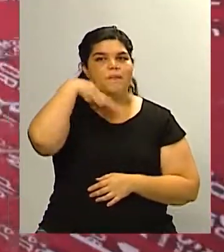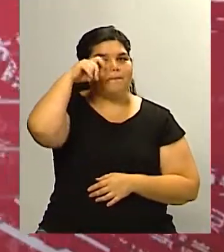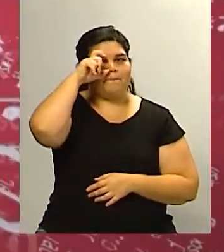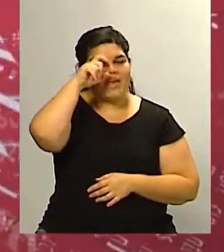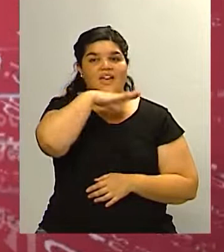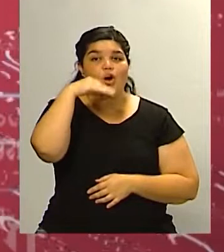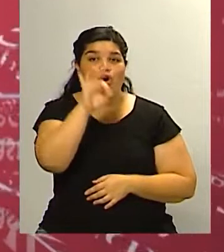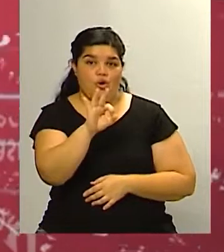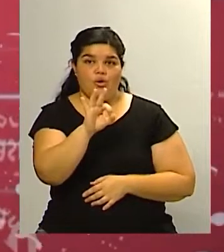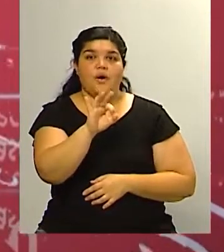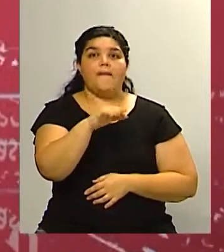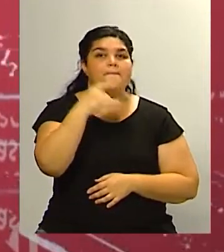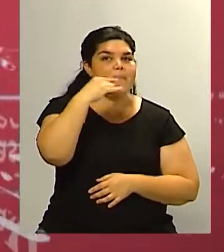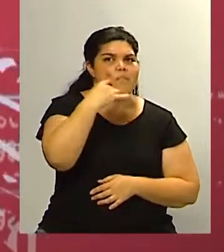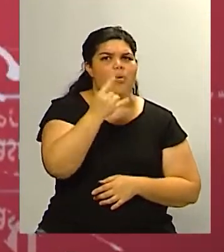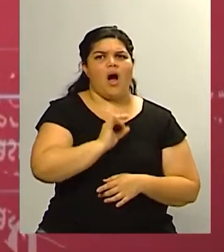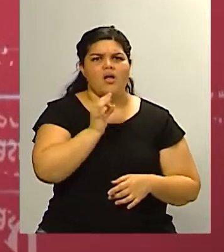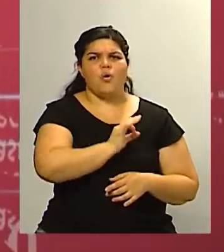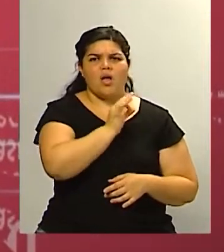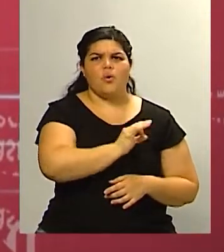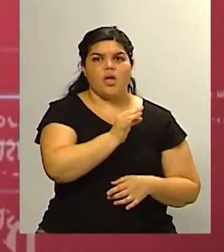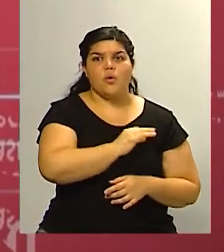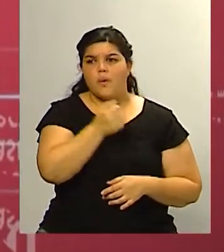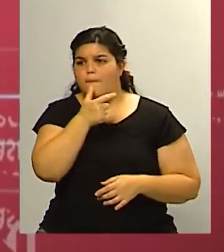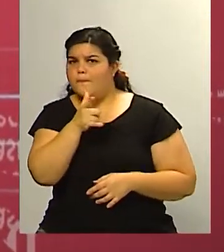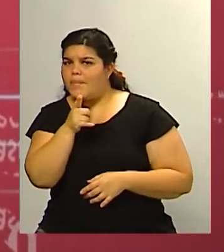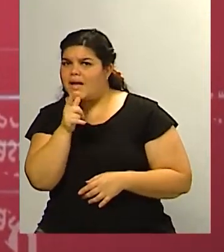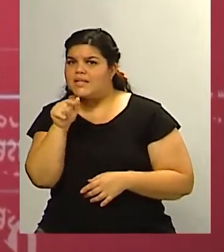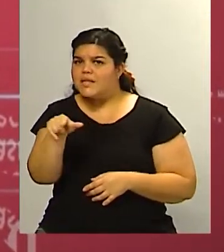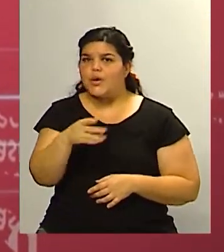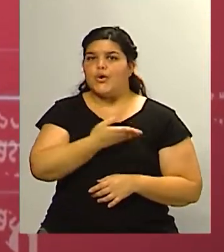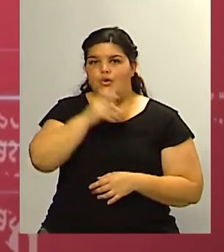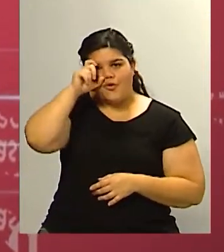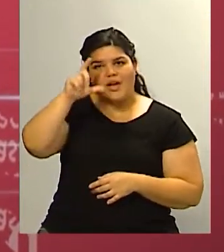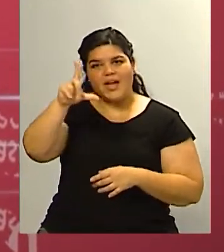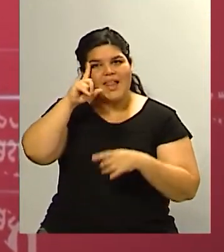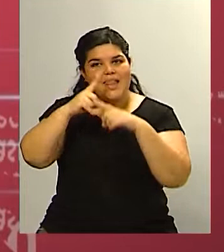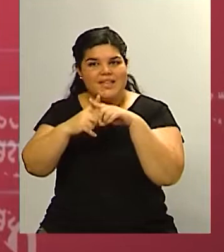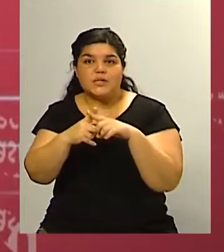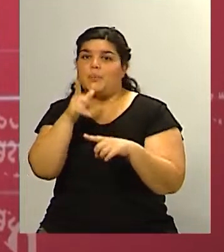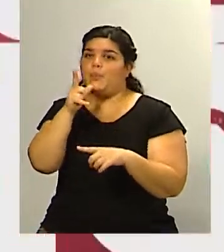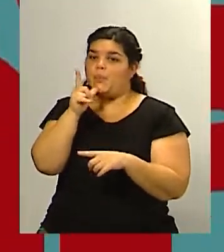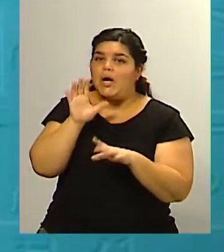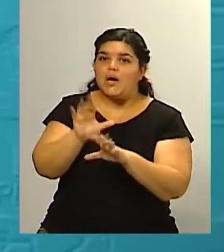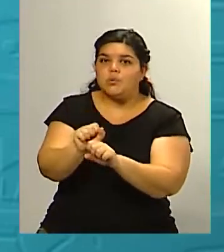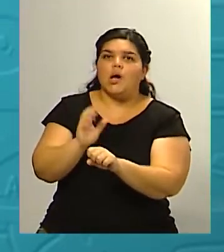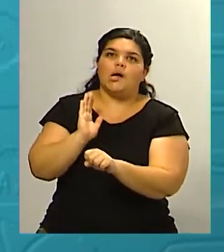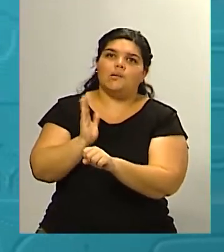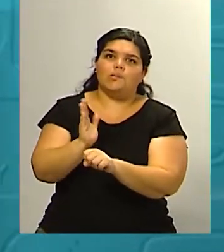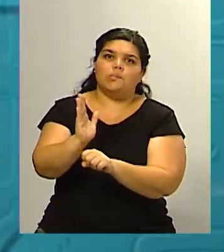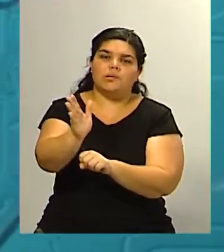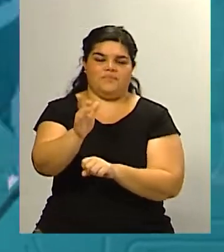para el 2023 o van a seguir desde su lugar aportando digo porque en el caso de Adolfo Bermejo bueno es